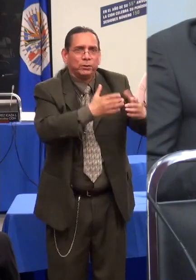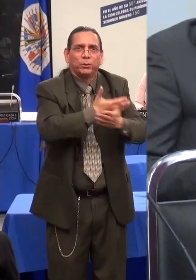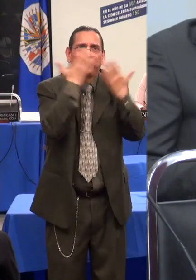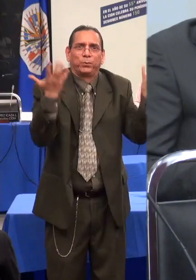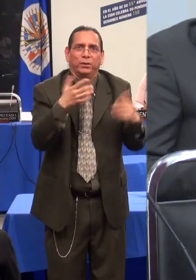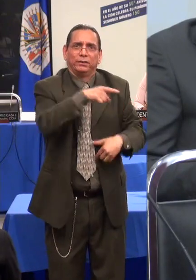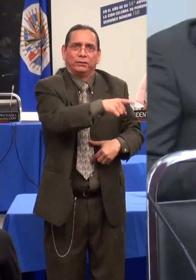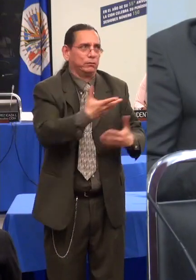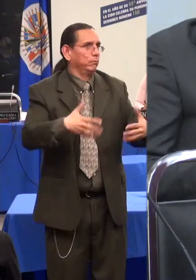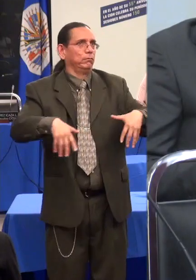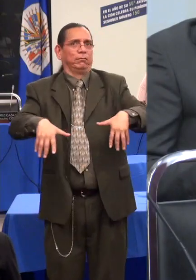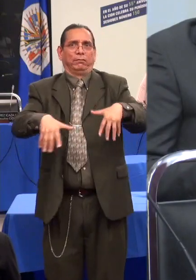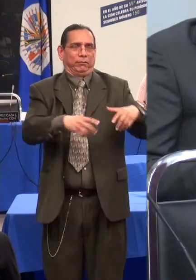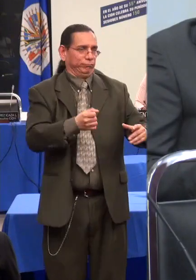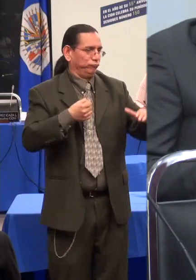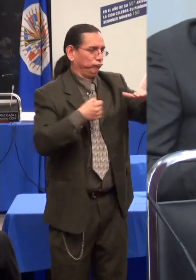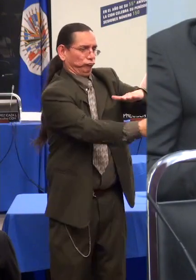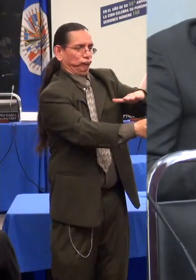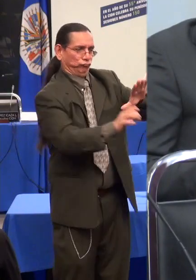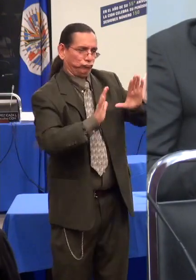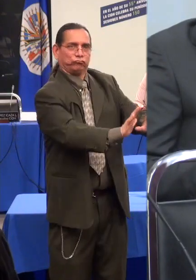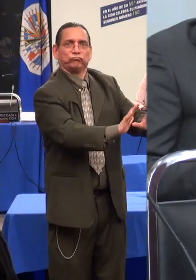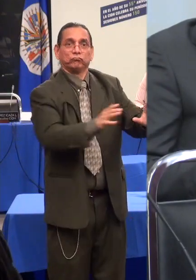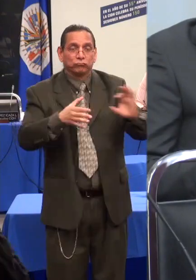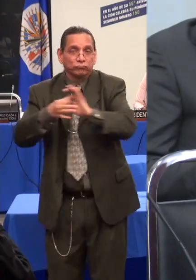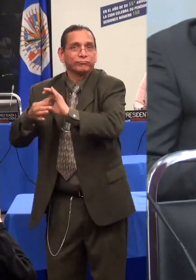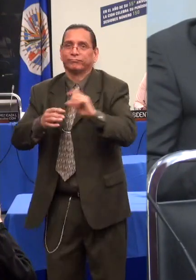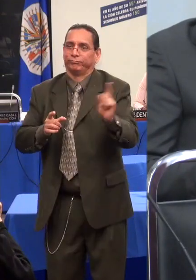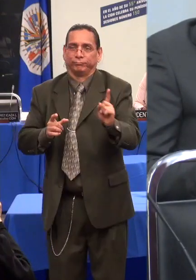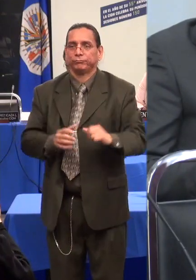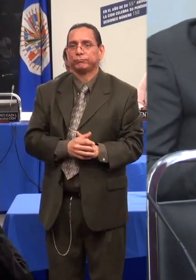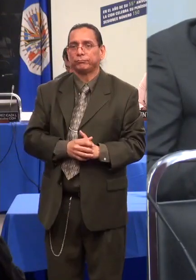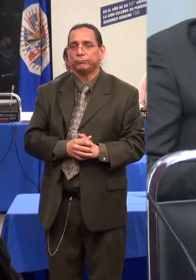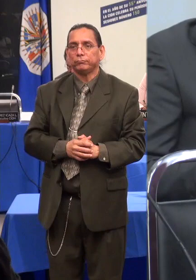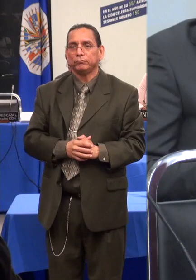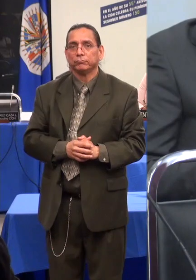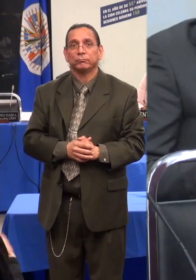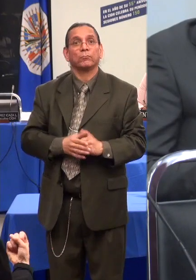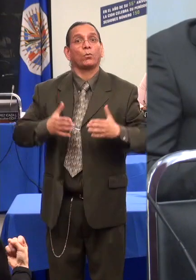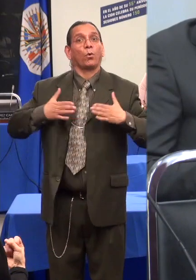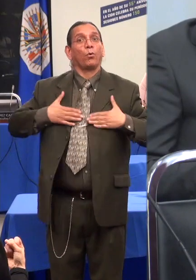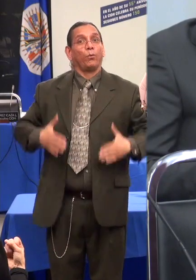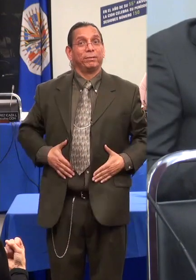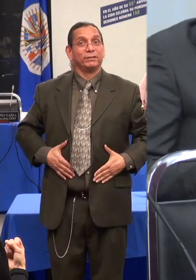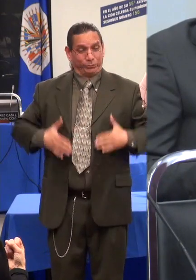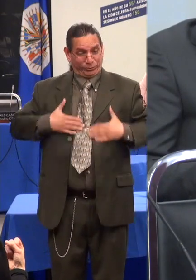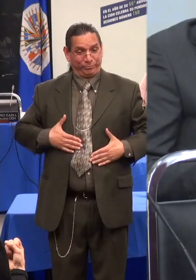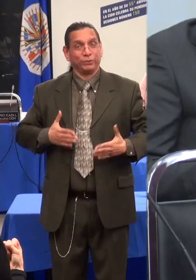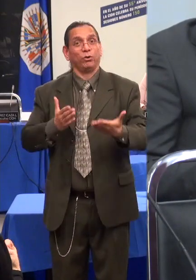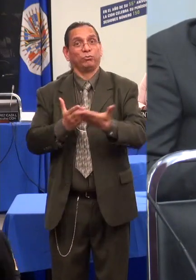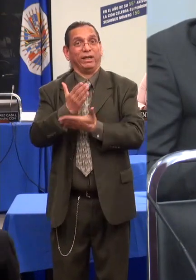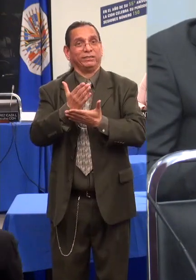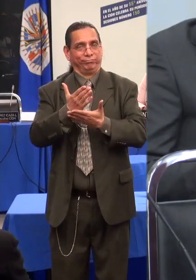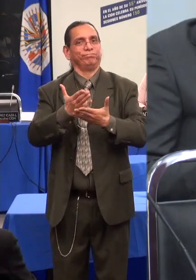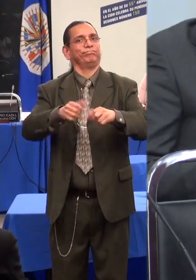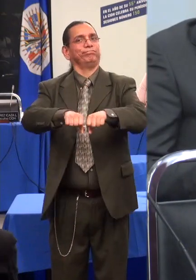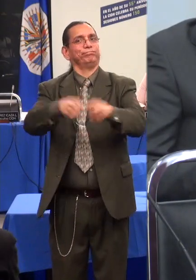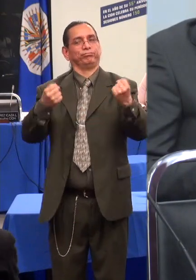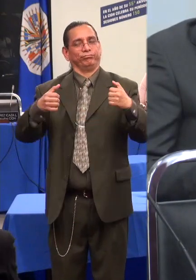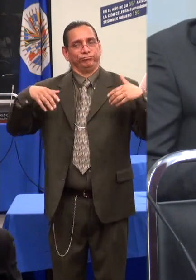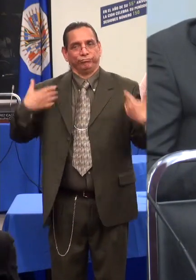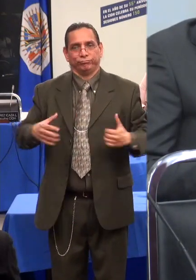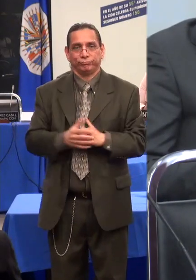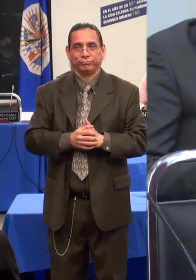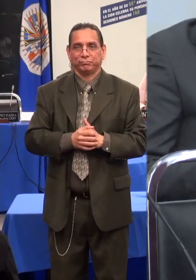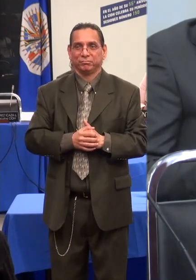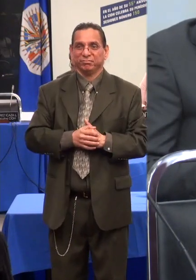son sobre todo una manifestación de su deshumanización. Para el ordenamiento jurídico colombiano y para las autoridades